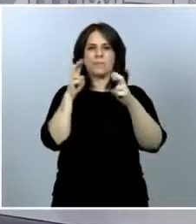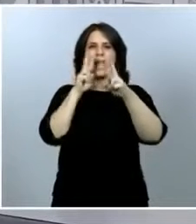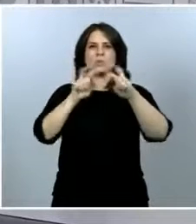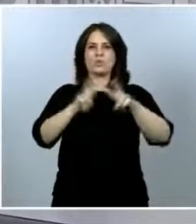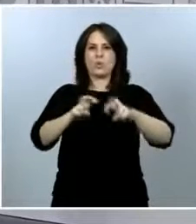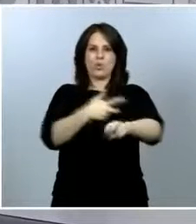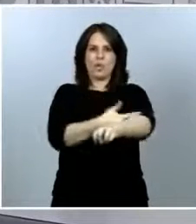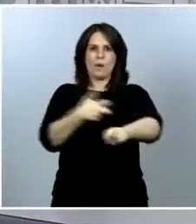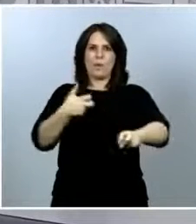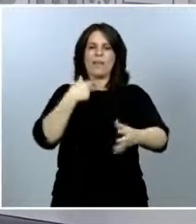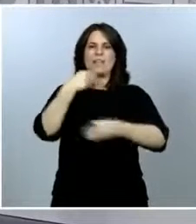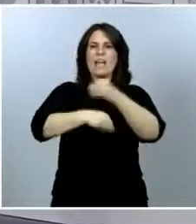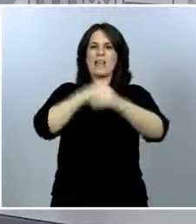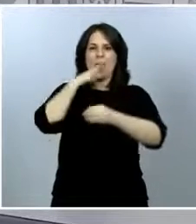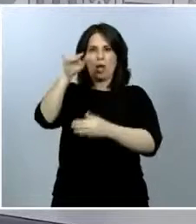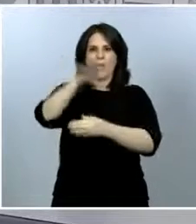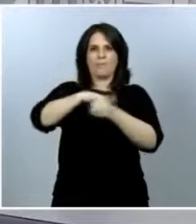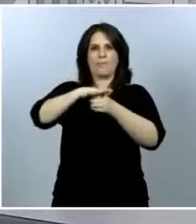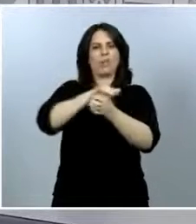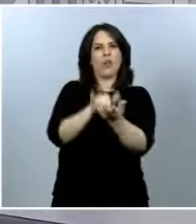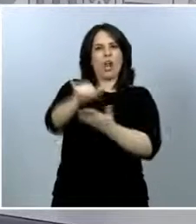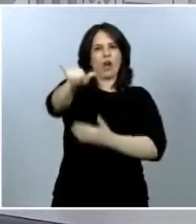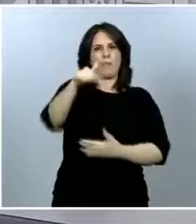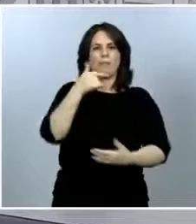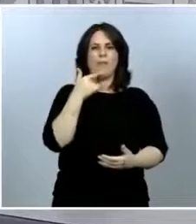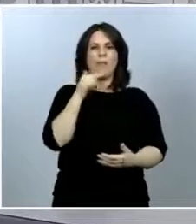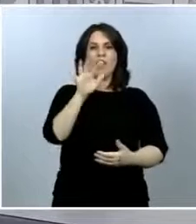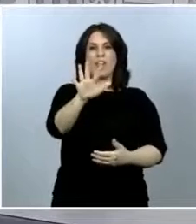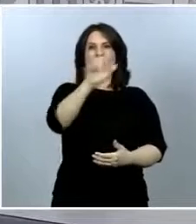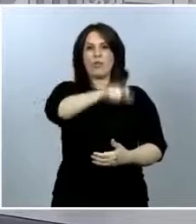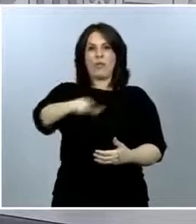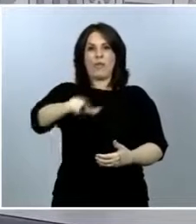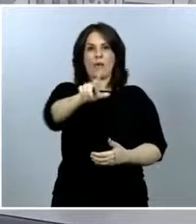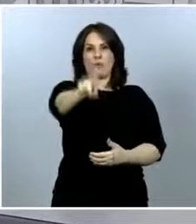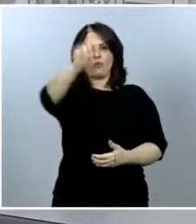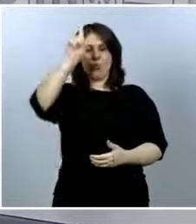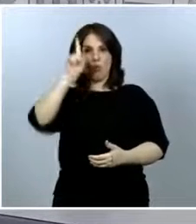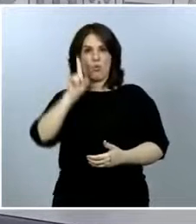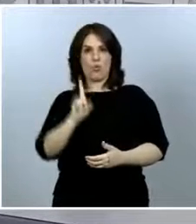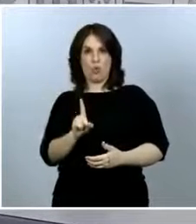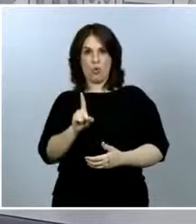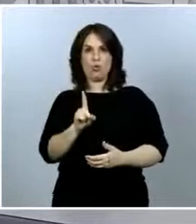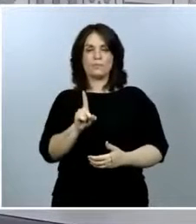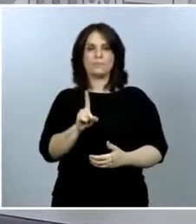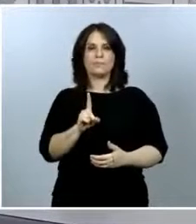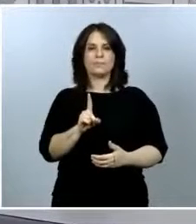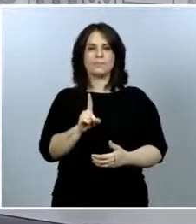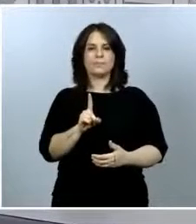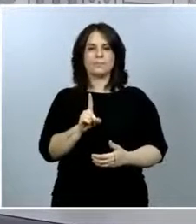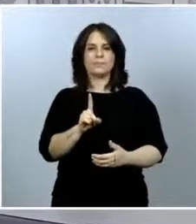Torrejón, que revela que uno de cada cinco ciudadanos de este municipio de Madrid, Torrejón,